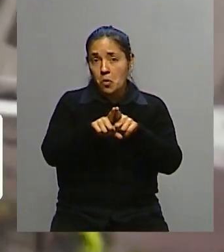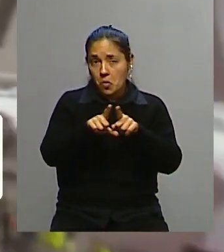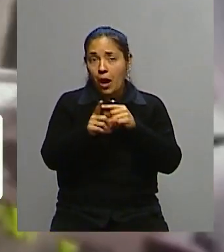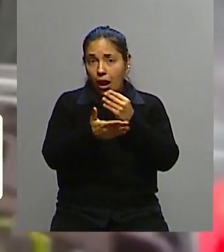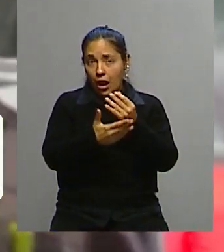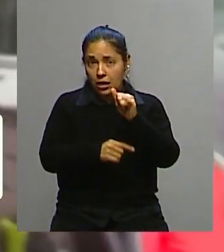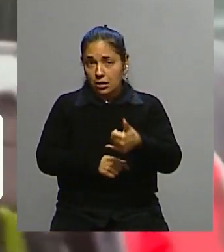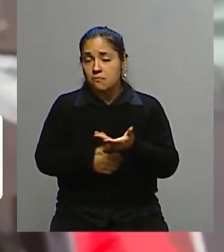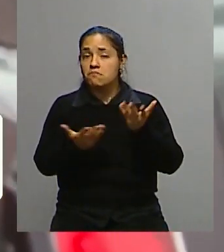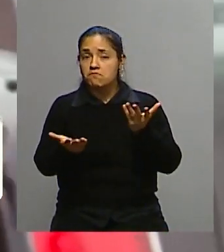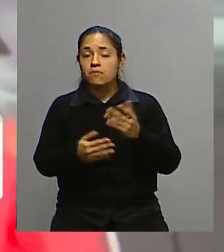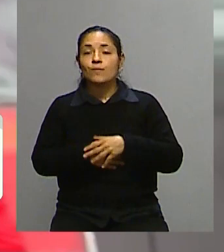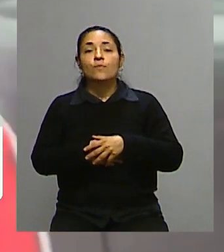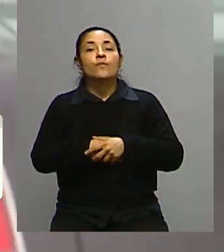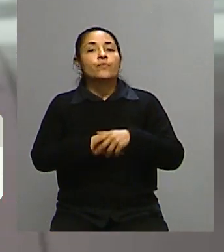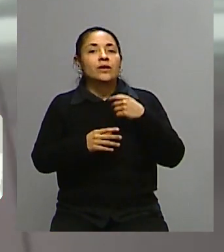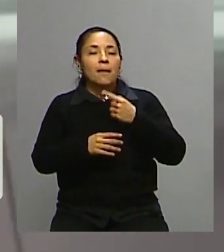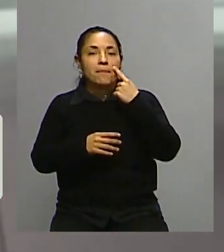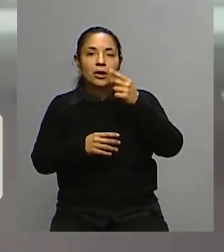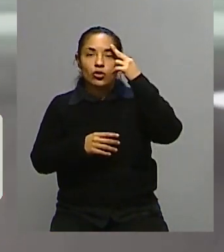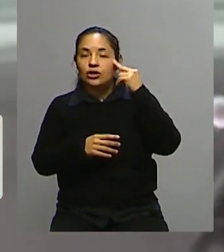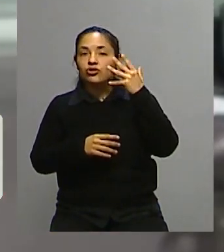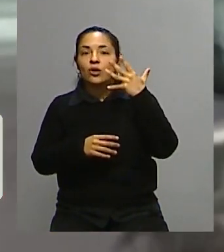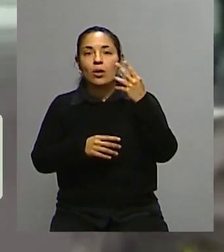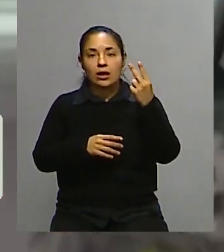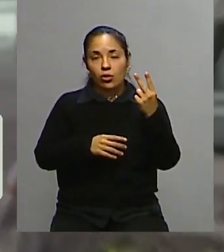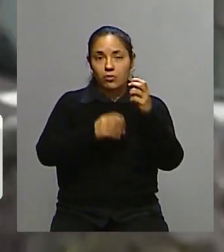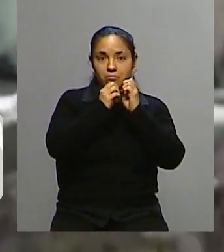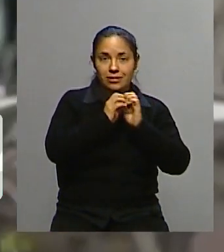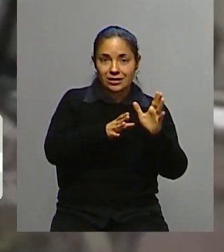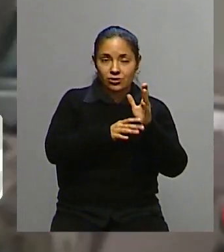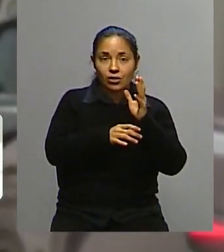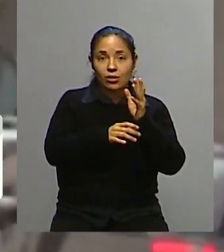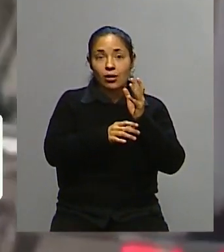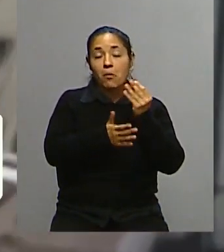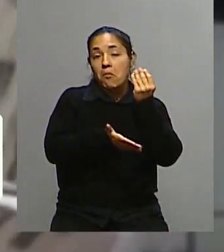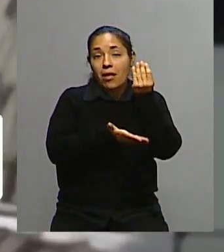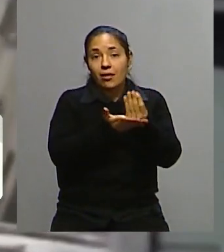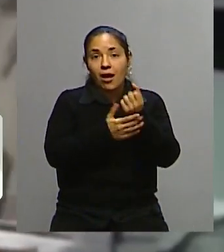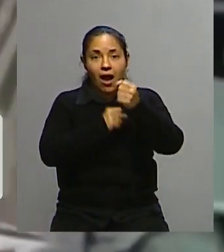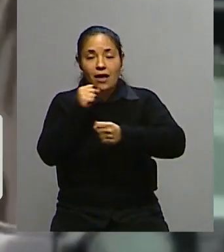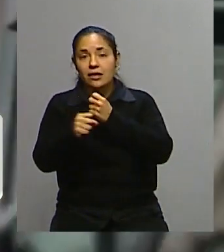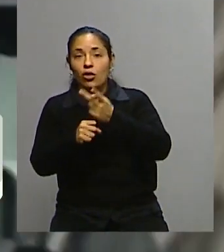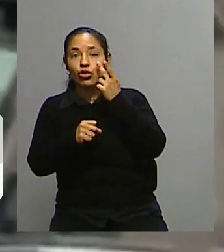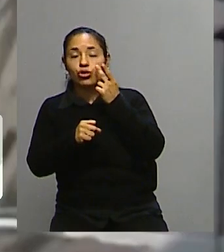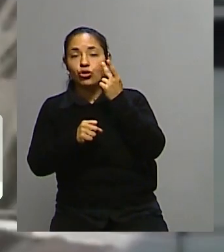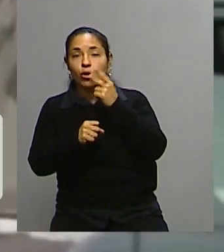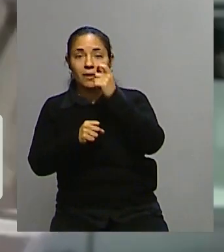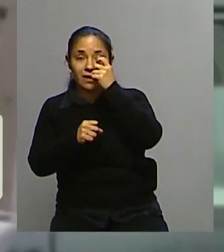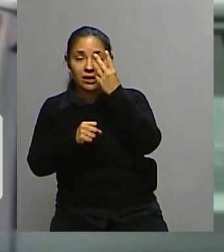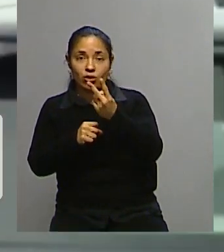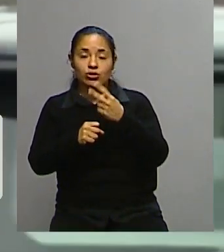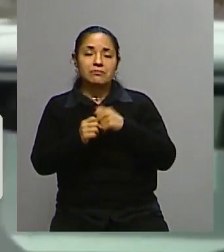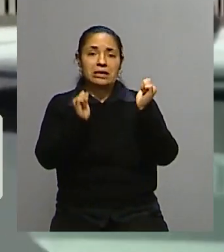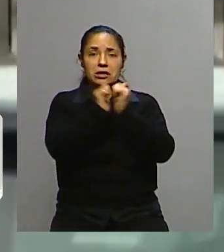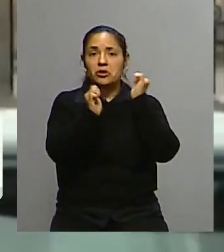Sin duda, desde 1952, que cuando comenzó su mandato, hasta 2022 han pasado una serie de acontecimientos